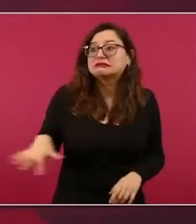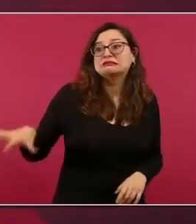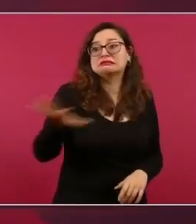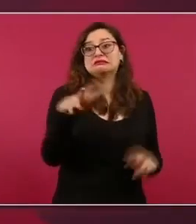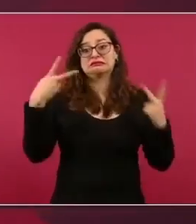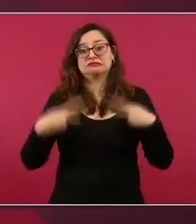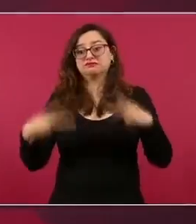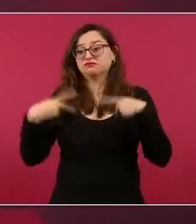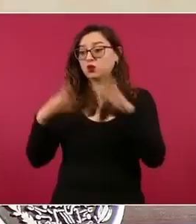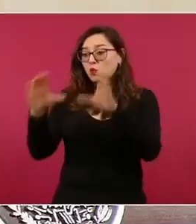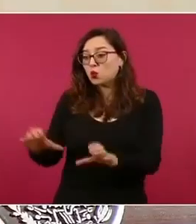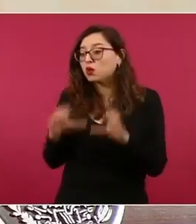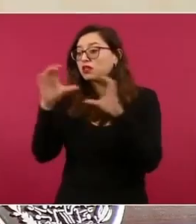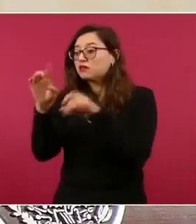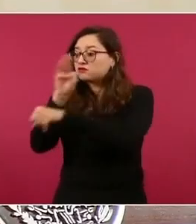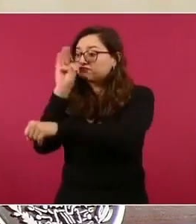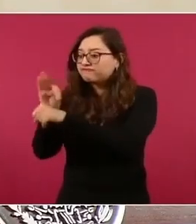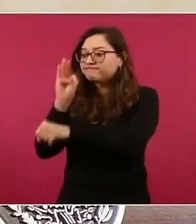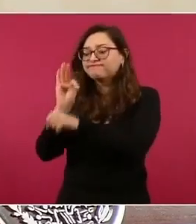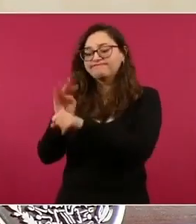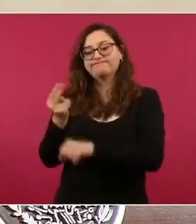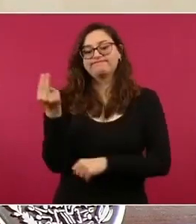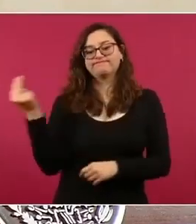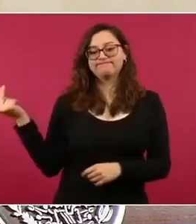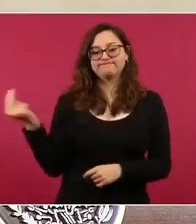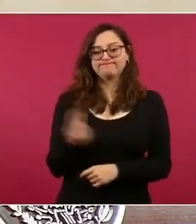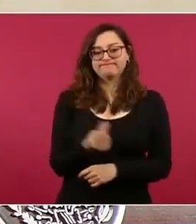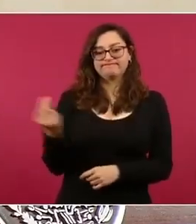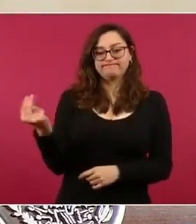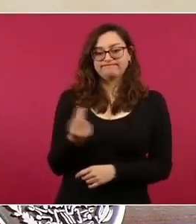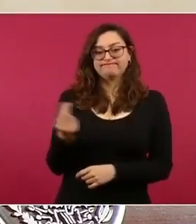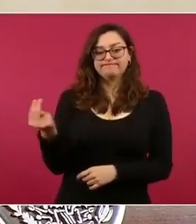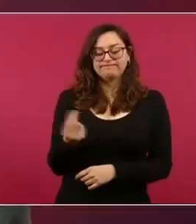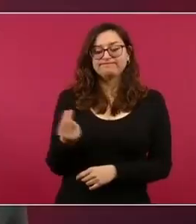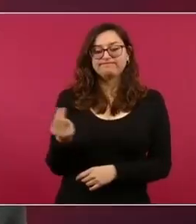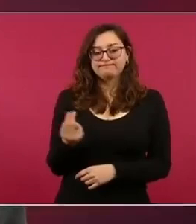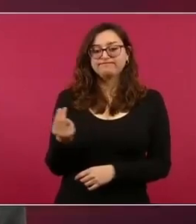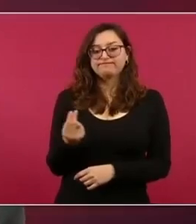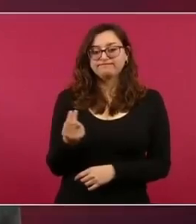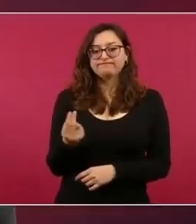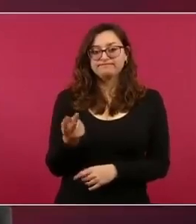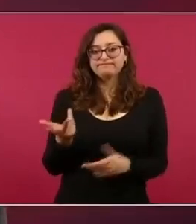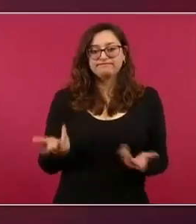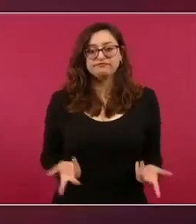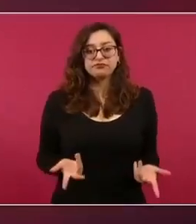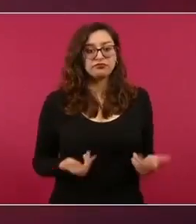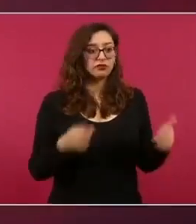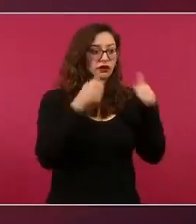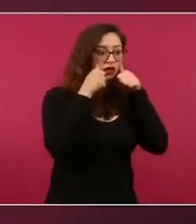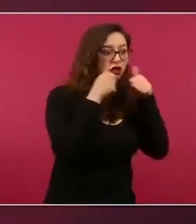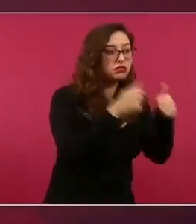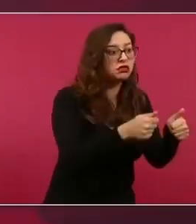si nos ponemos a escuchar y